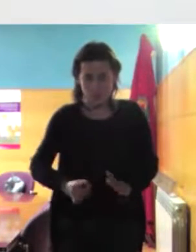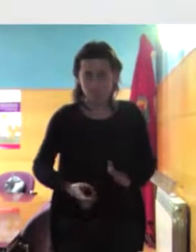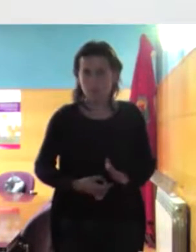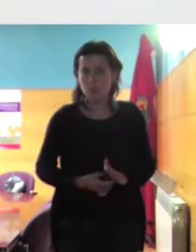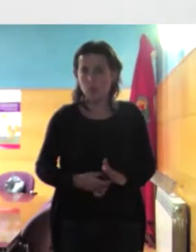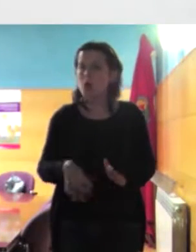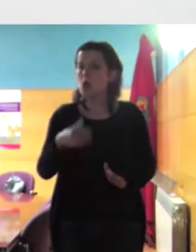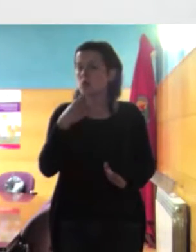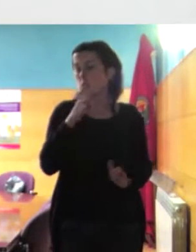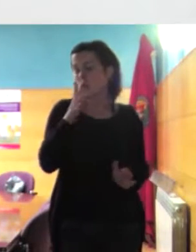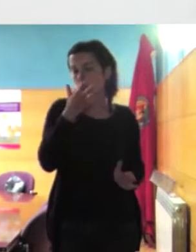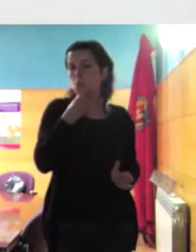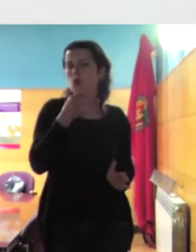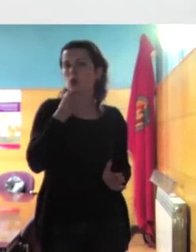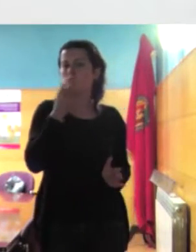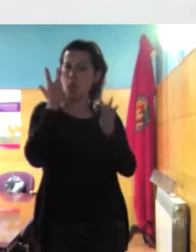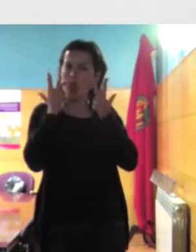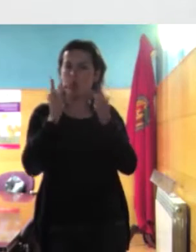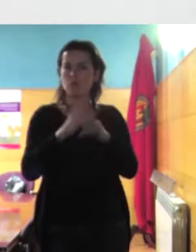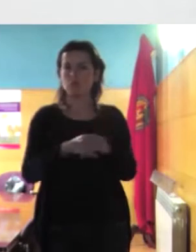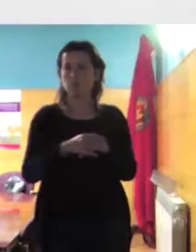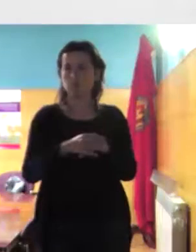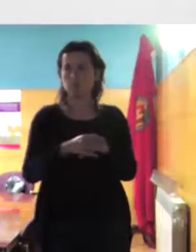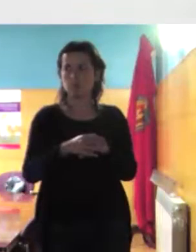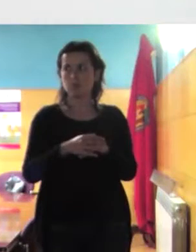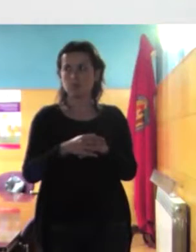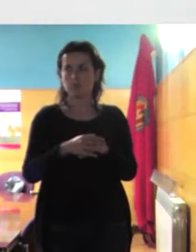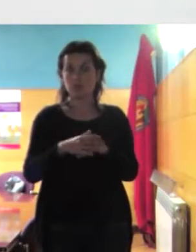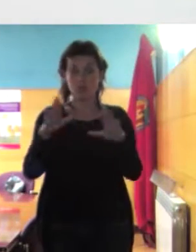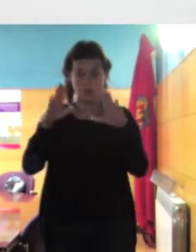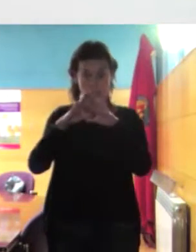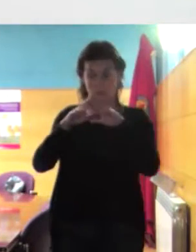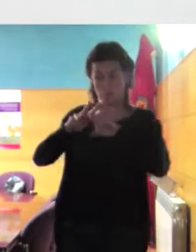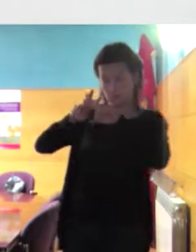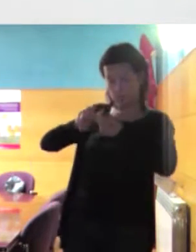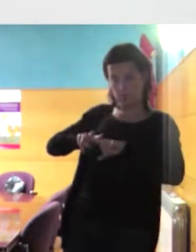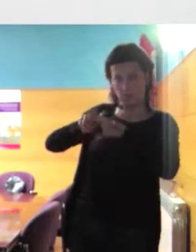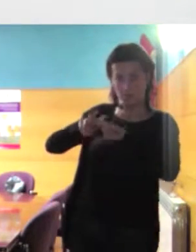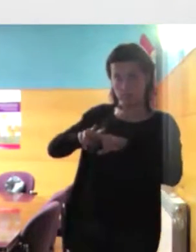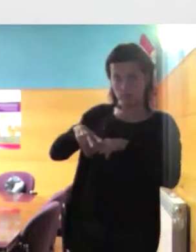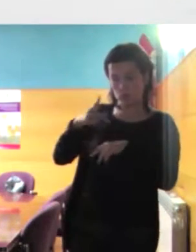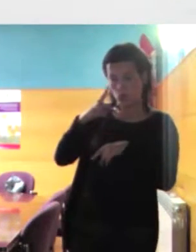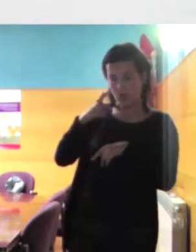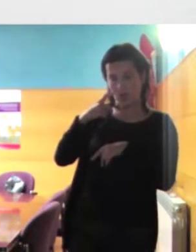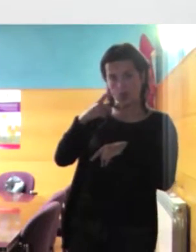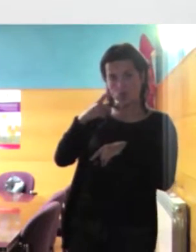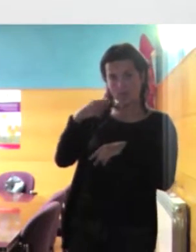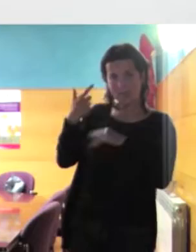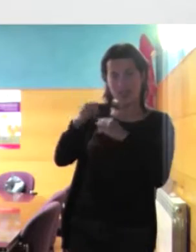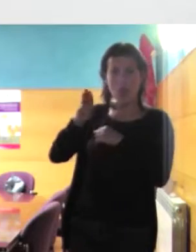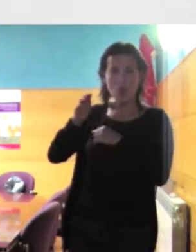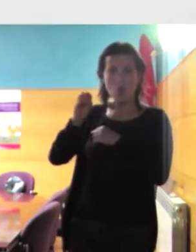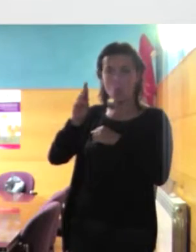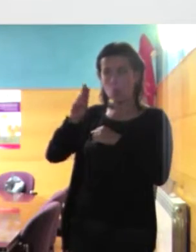hacen porque les parece bonito y limpio pero el análisis feminista nos dice que es una costumbre que proviene del porno mainstream del